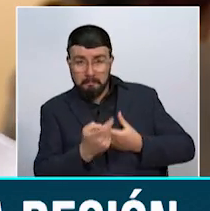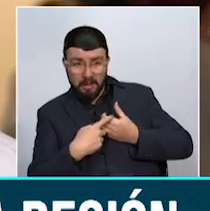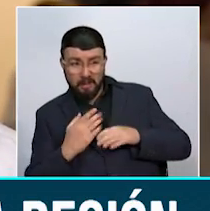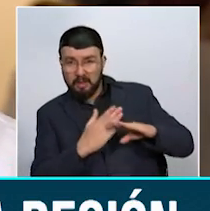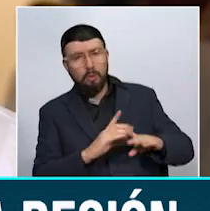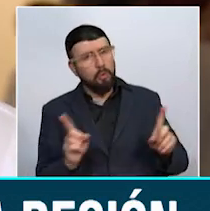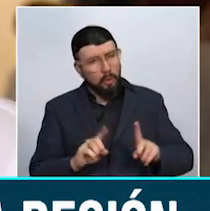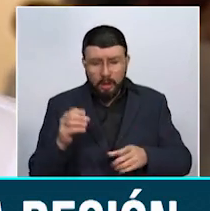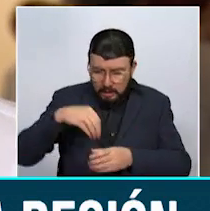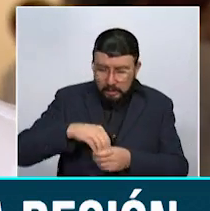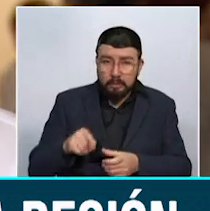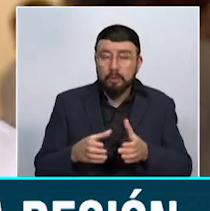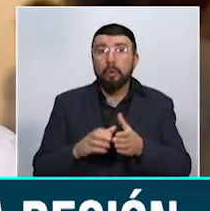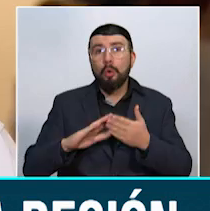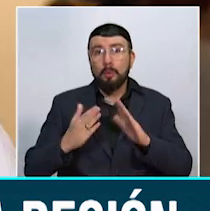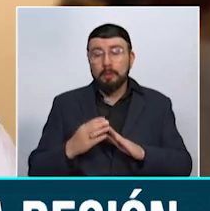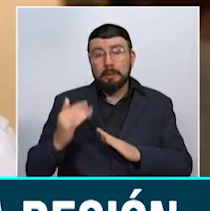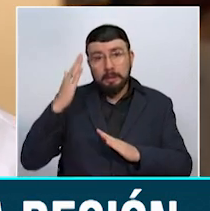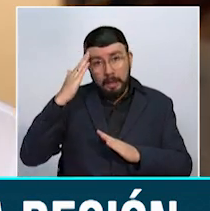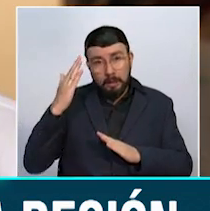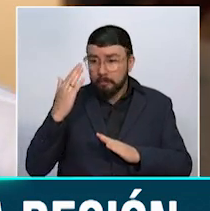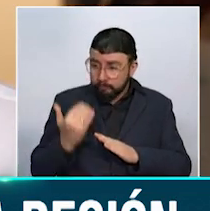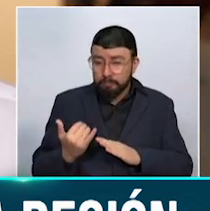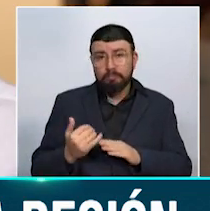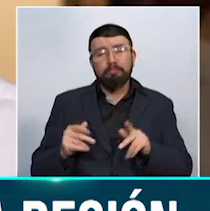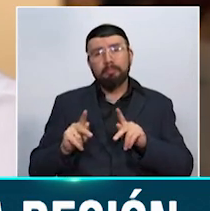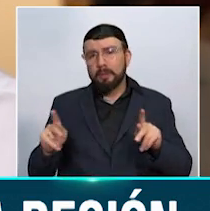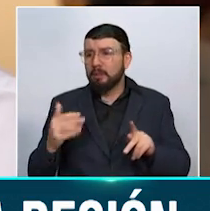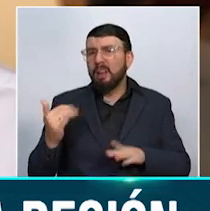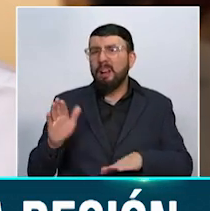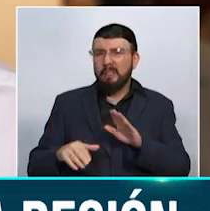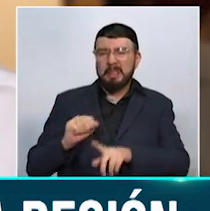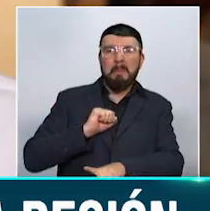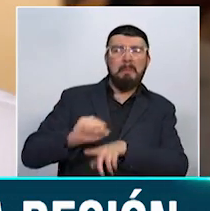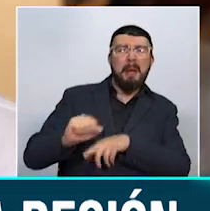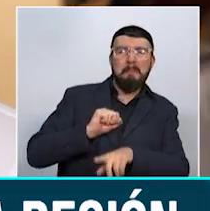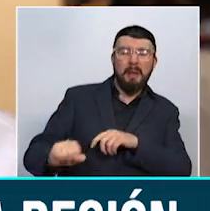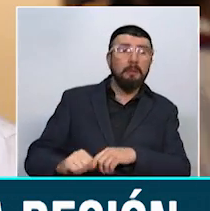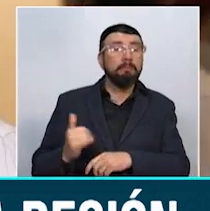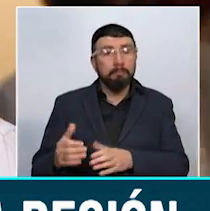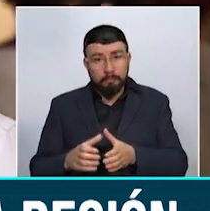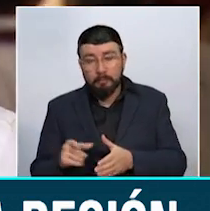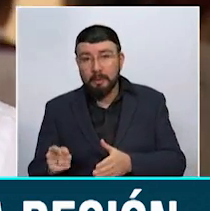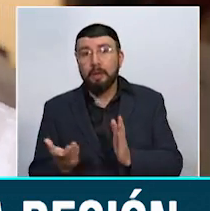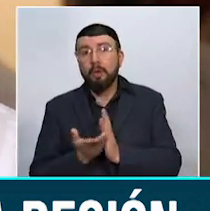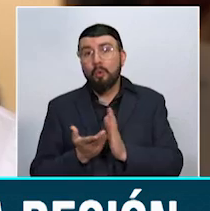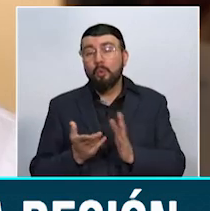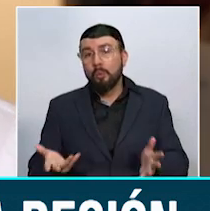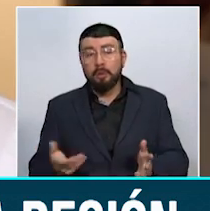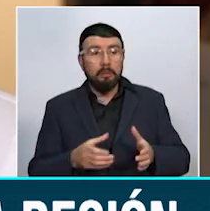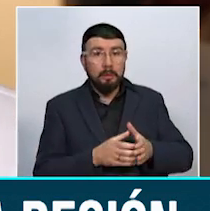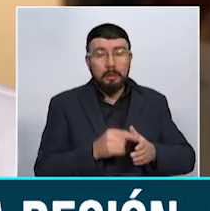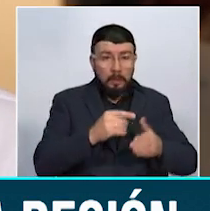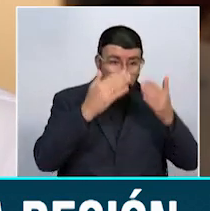la comunidad, porque lamentablemente estos pacientes son discriminados, discriminados en el sector educativo, discriminados en los servicios